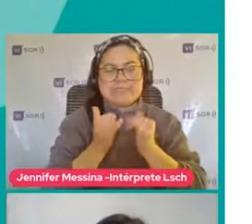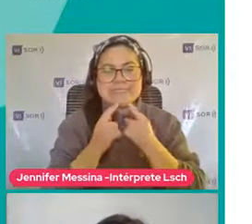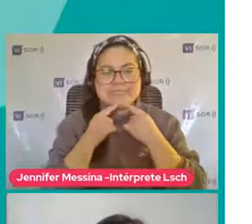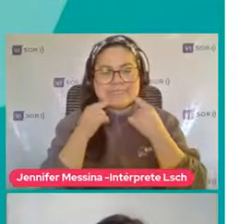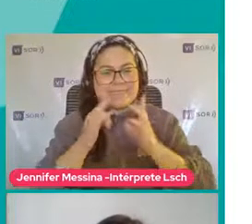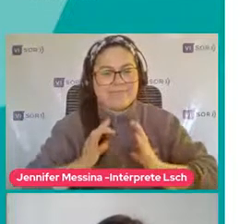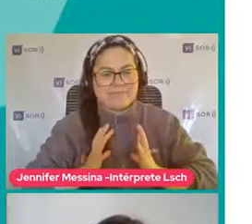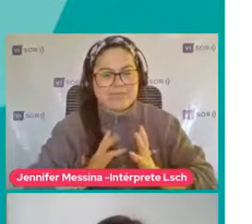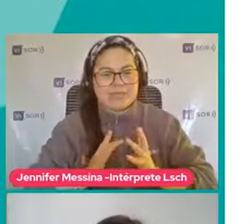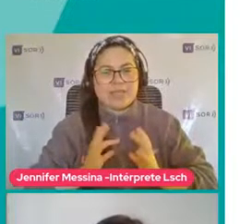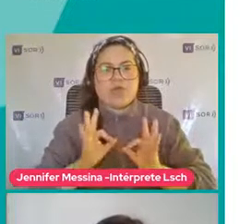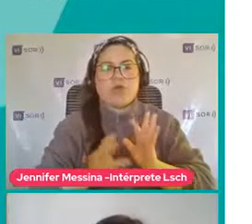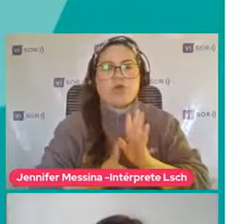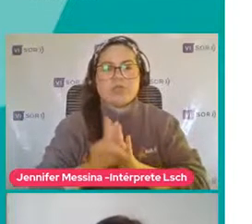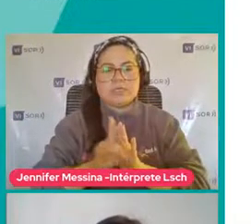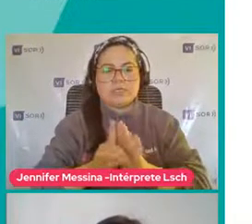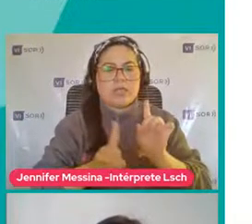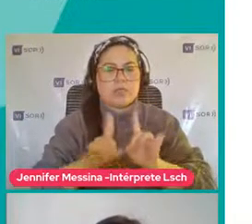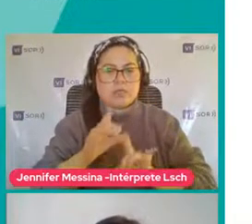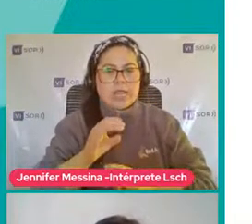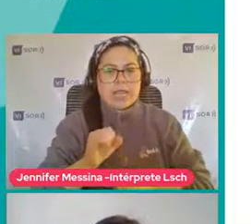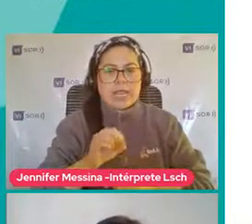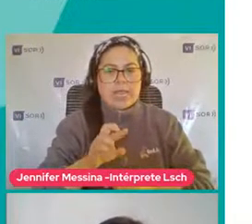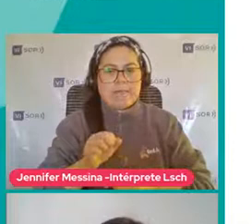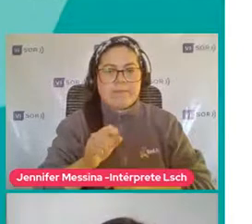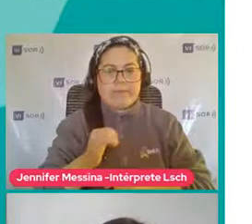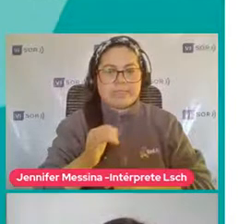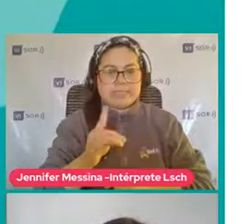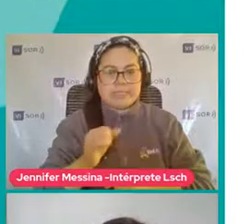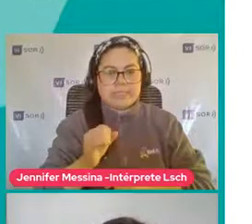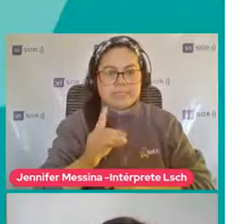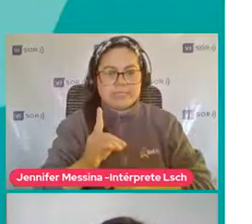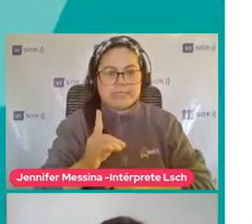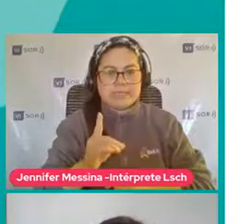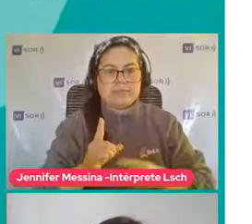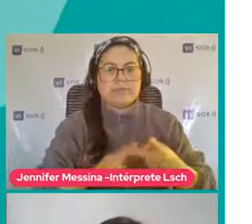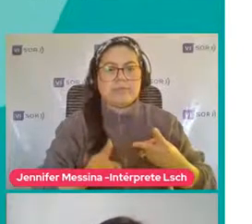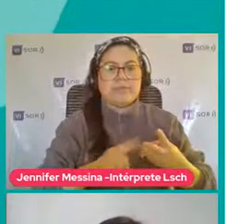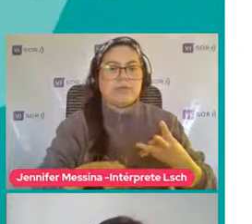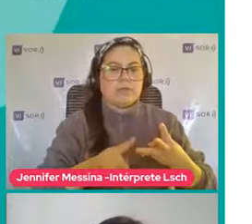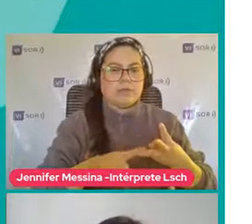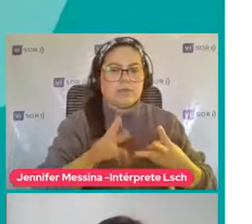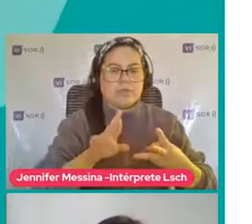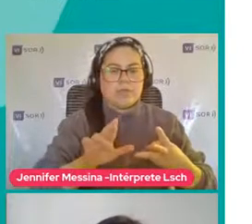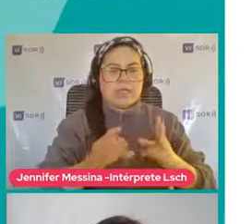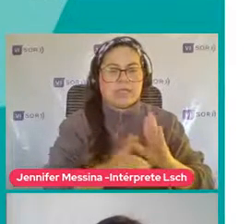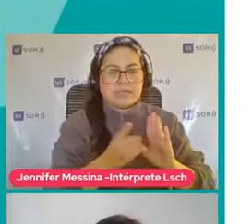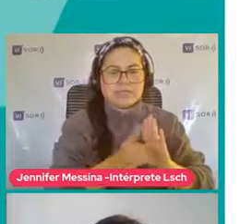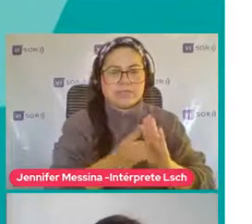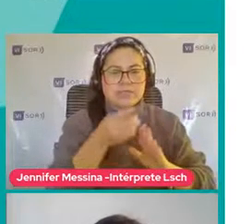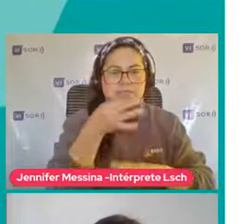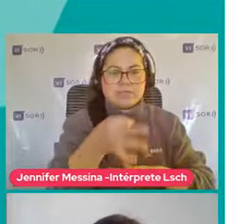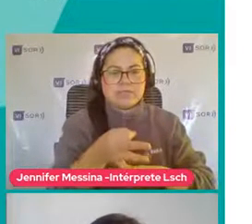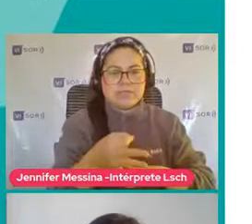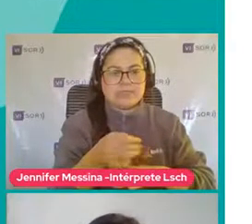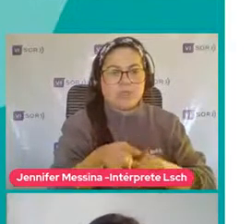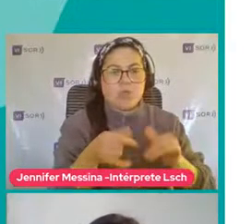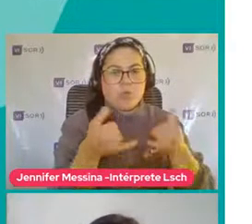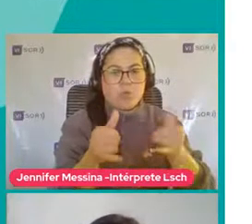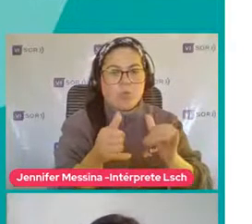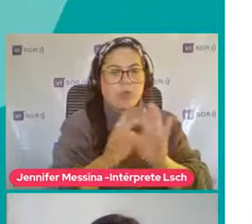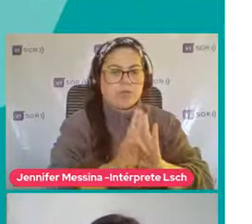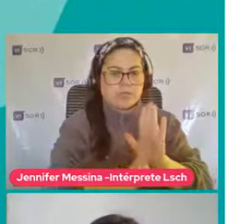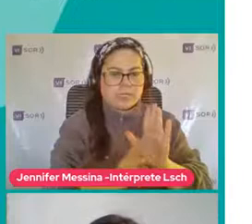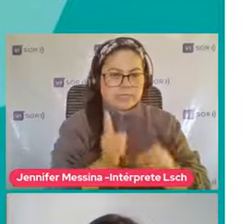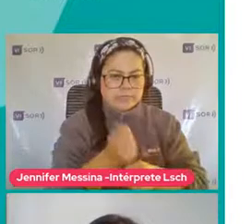desarrollar Determinadas capacidades Y La RAE La define como Entretenerse Y divertirse Tomando partes De uno de los juegos Sometidos a reglas